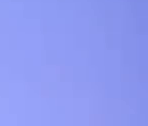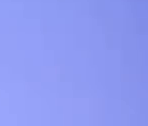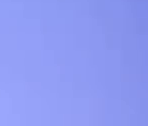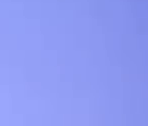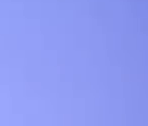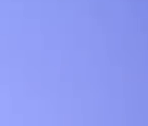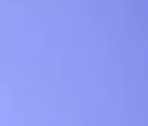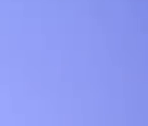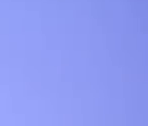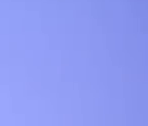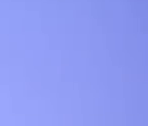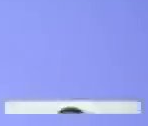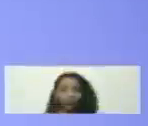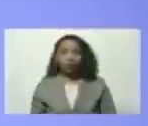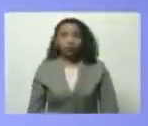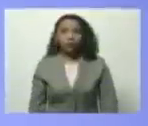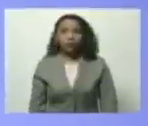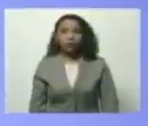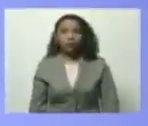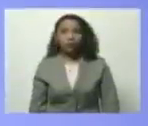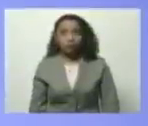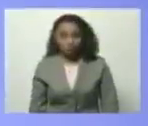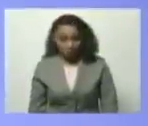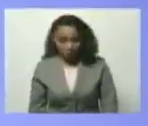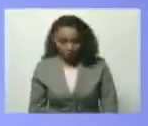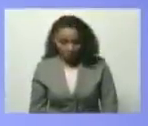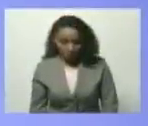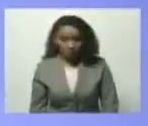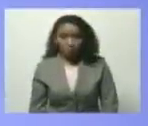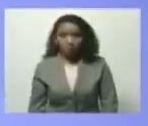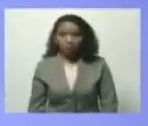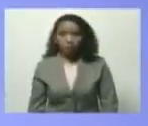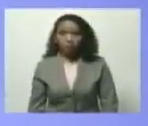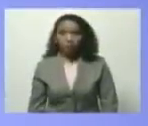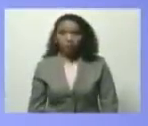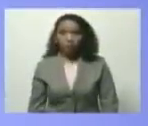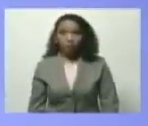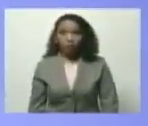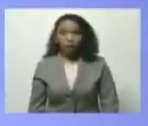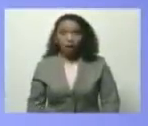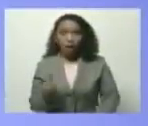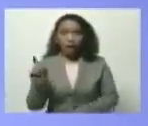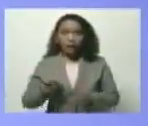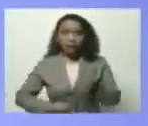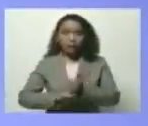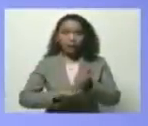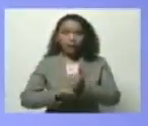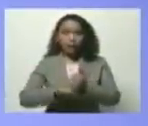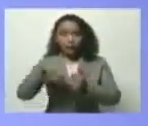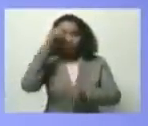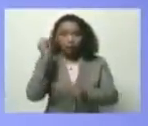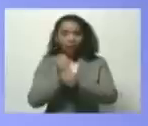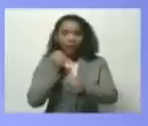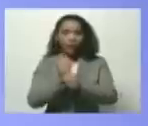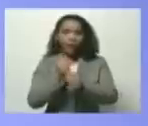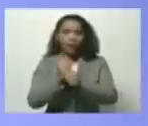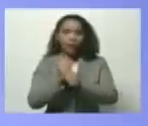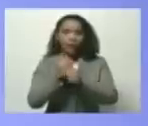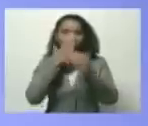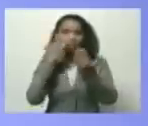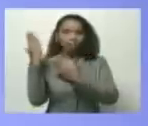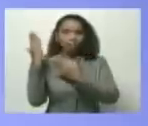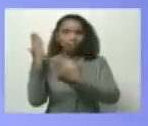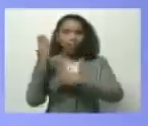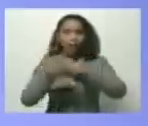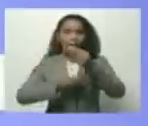esta manera con noticias positivas en materia de reivindicación laboral y respaldo a la clase obrera venezolana detalles que ha dado la